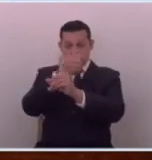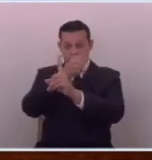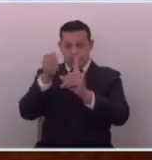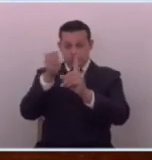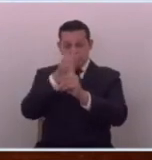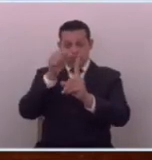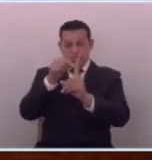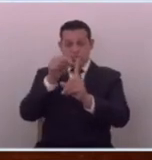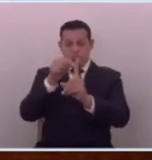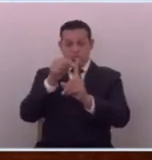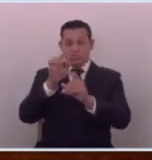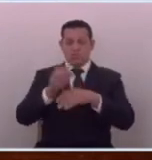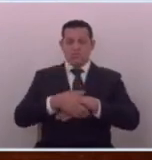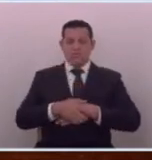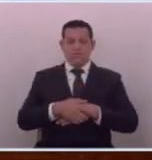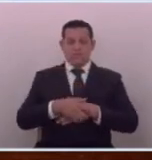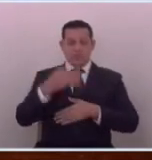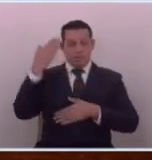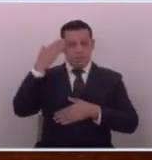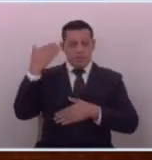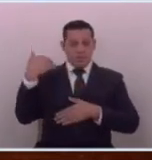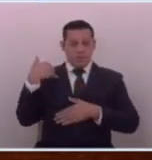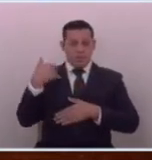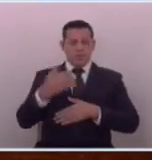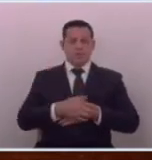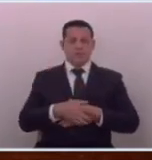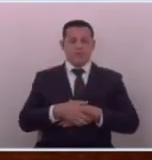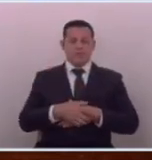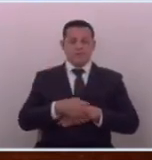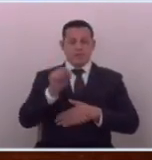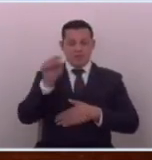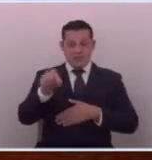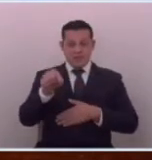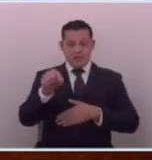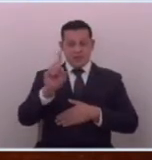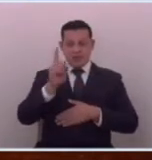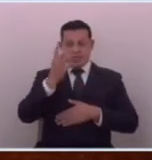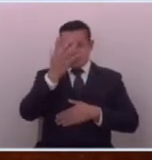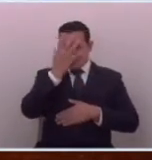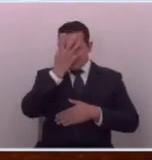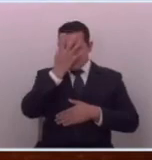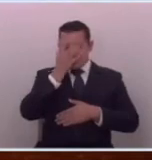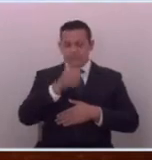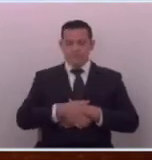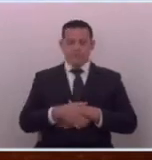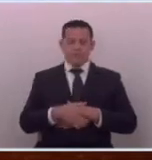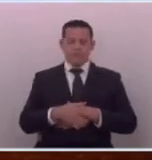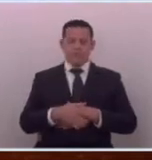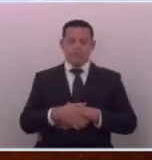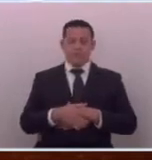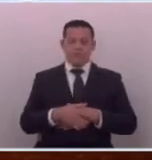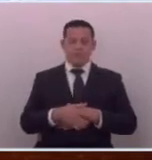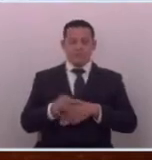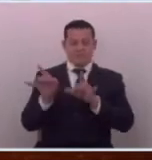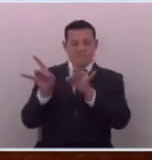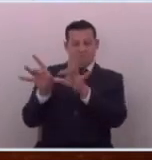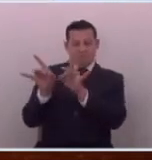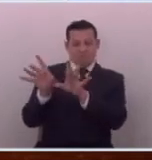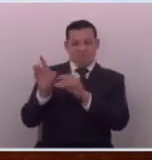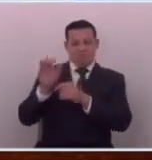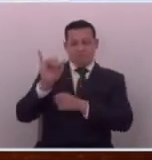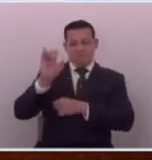a una mujer eso es sinvergüenzas indignante